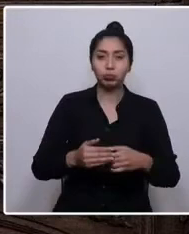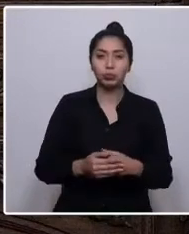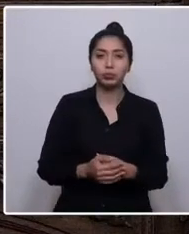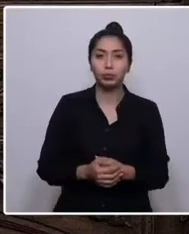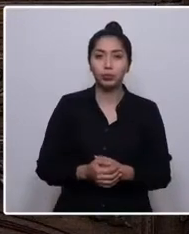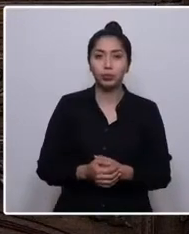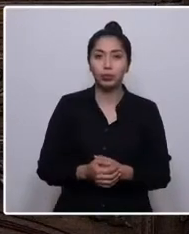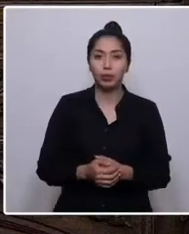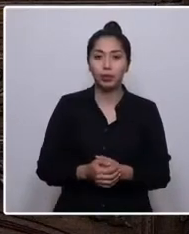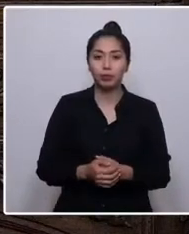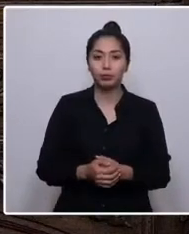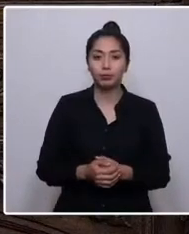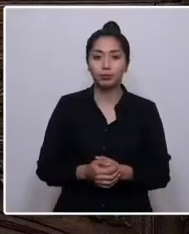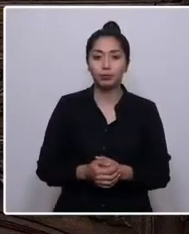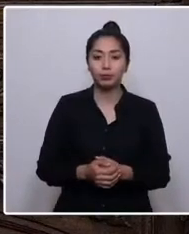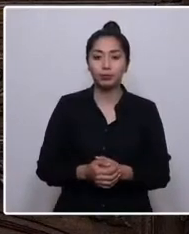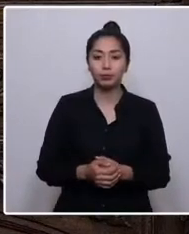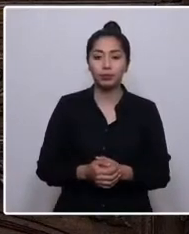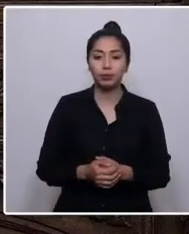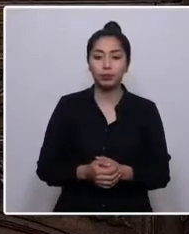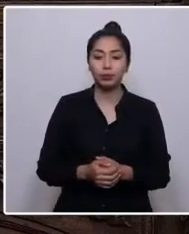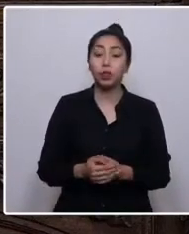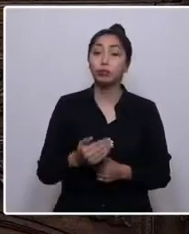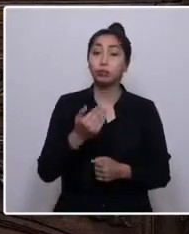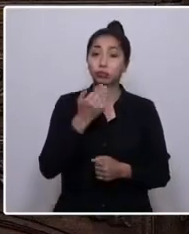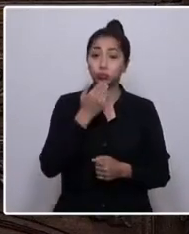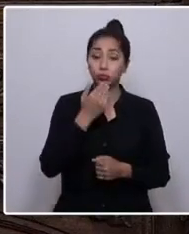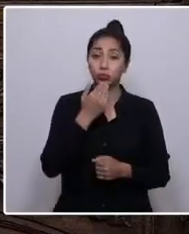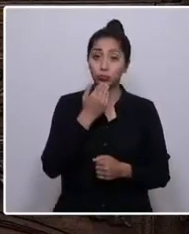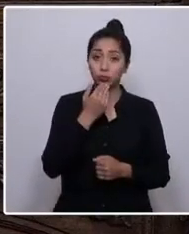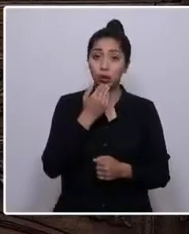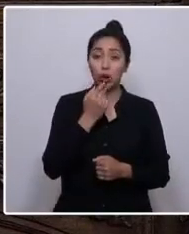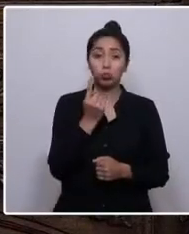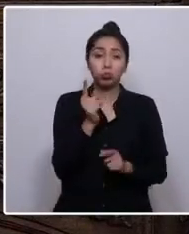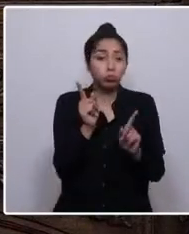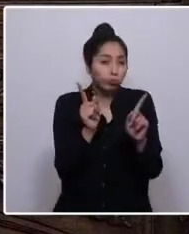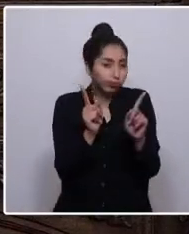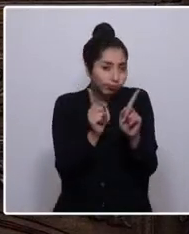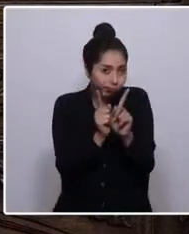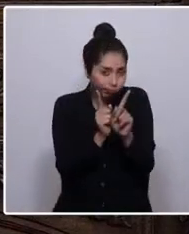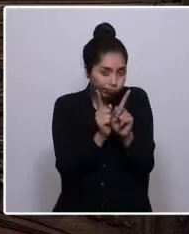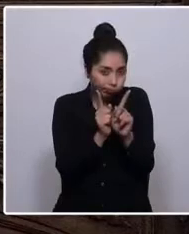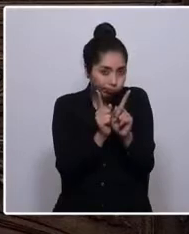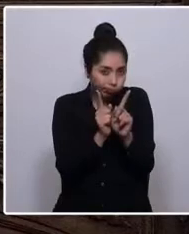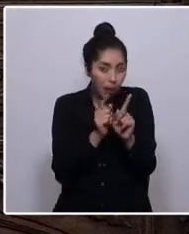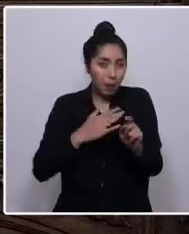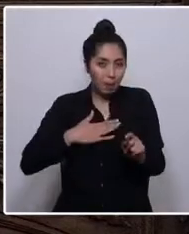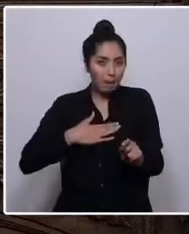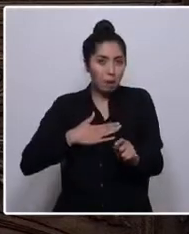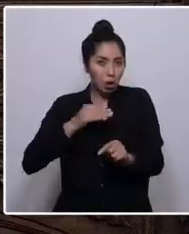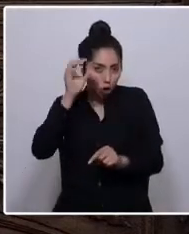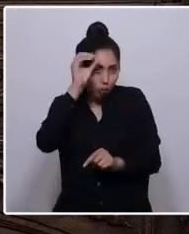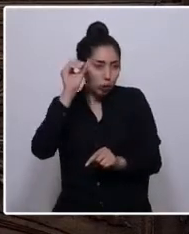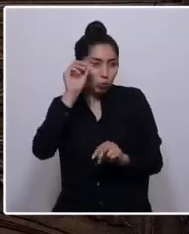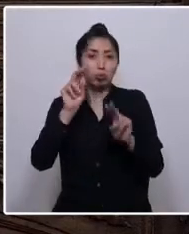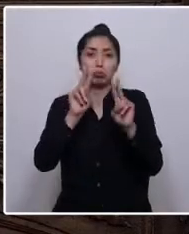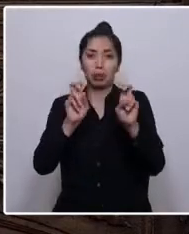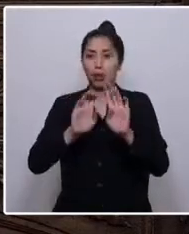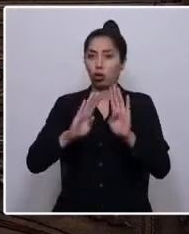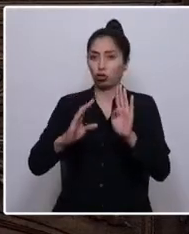Un concepto resume mi posición sobre el tema constitucional.